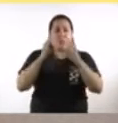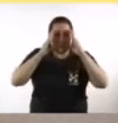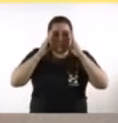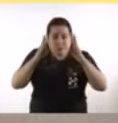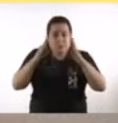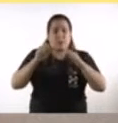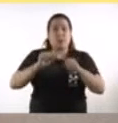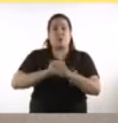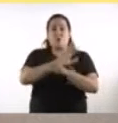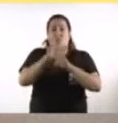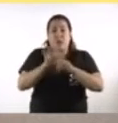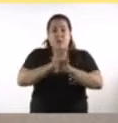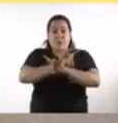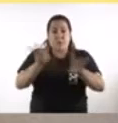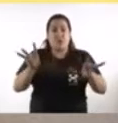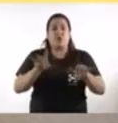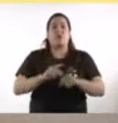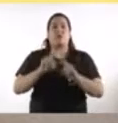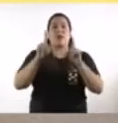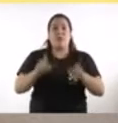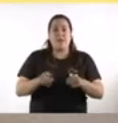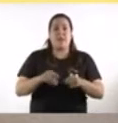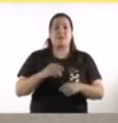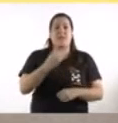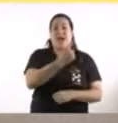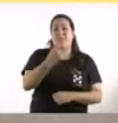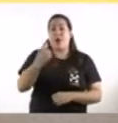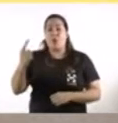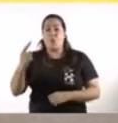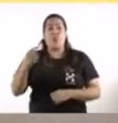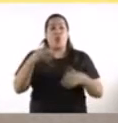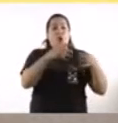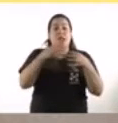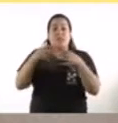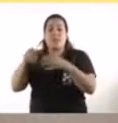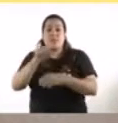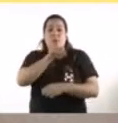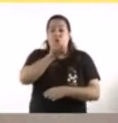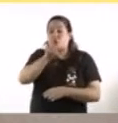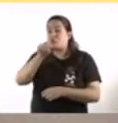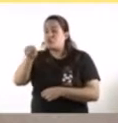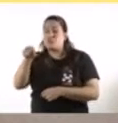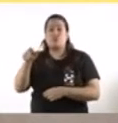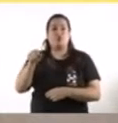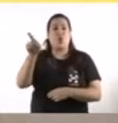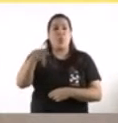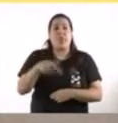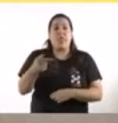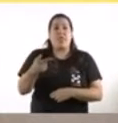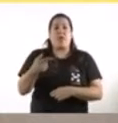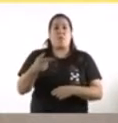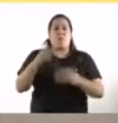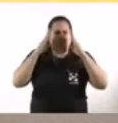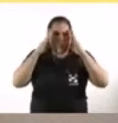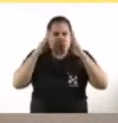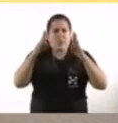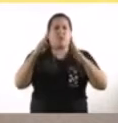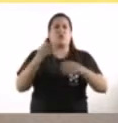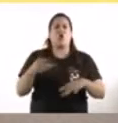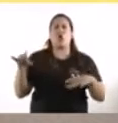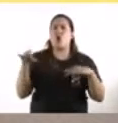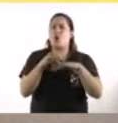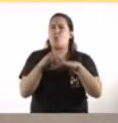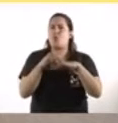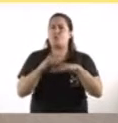trabajan con ellos, que están poniendo una dedicación, están poniendo un compromiso realmente emocionante.